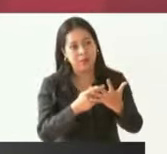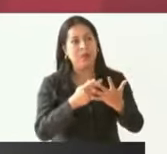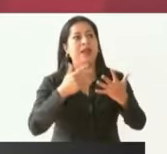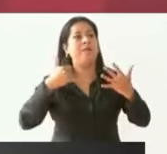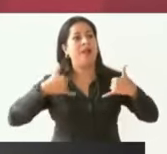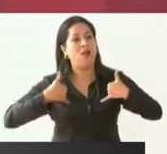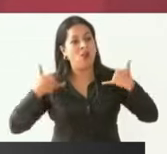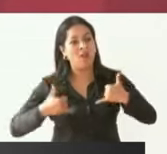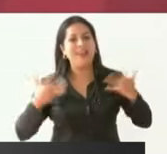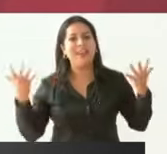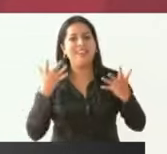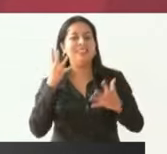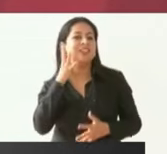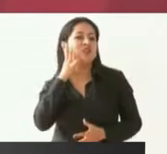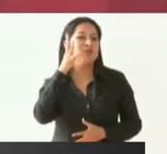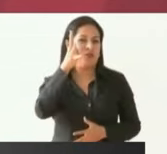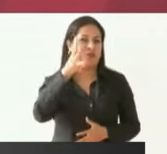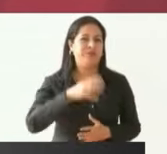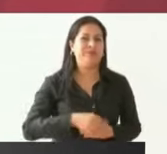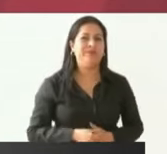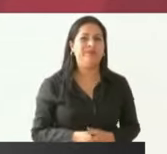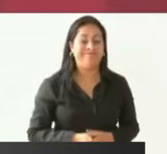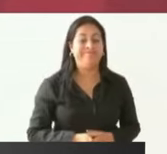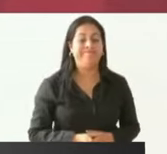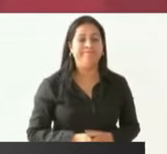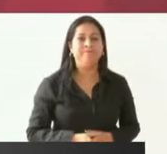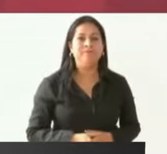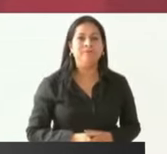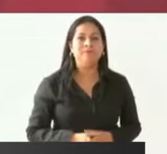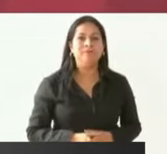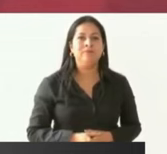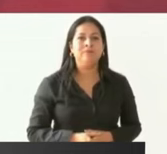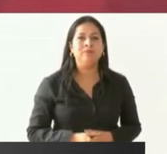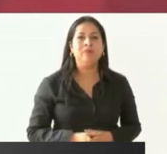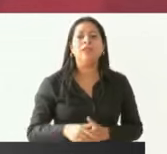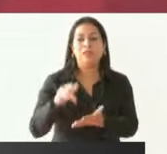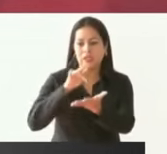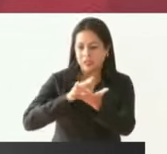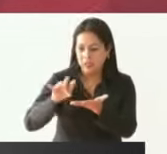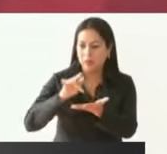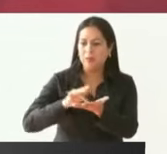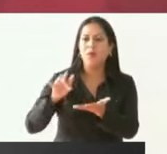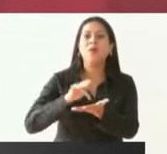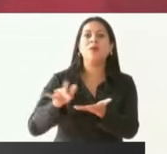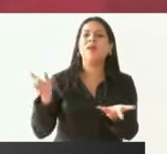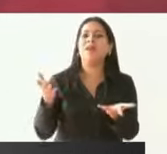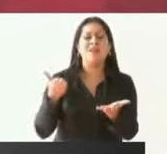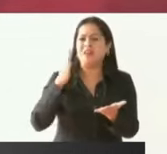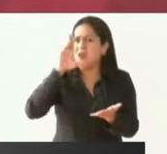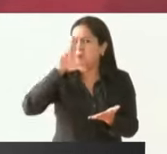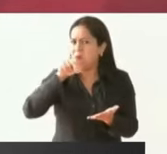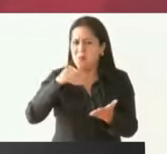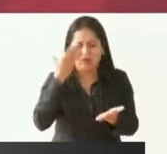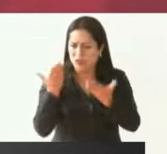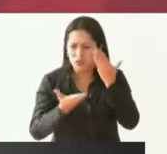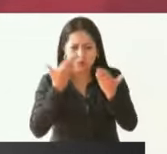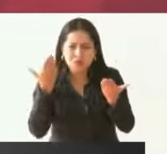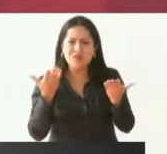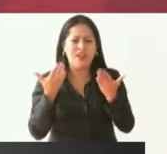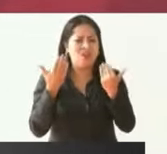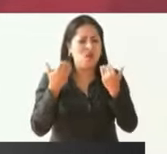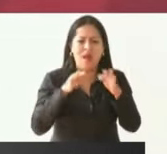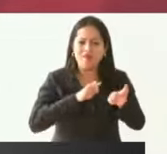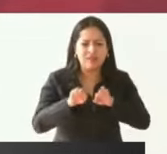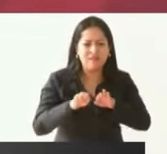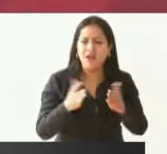Construyendo el Futuro. que se les apoya a los que no están estudiando, no tienen trabajo,